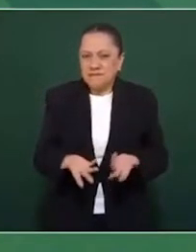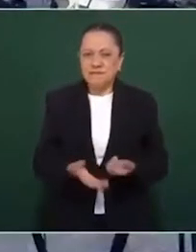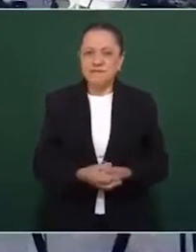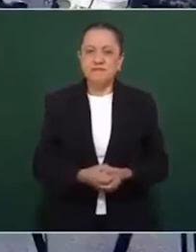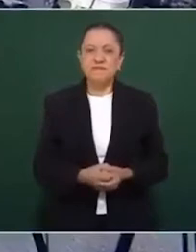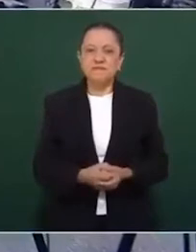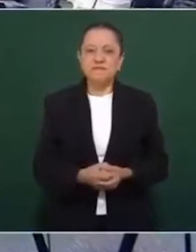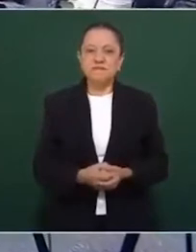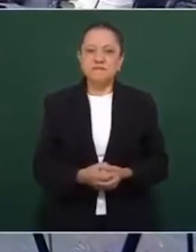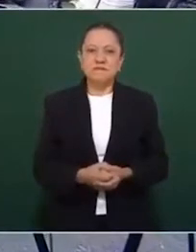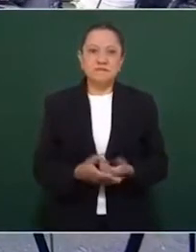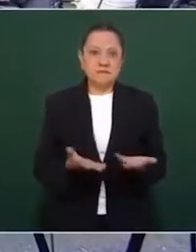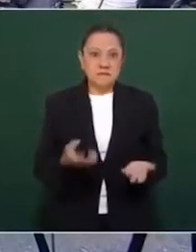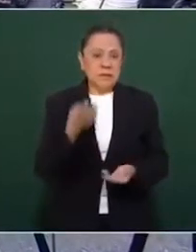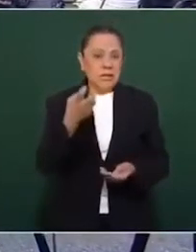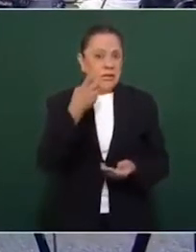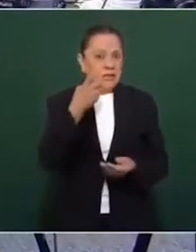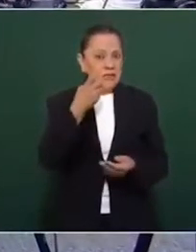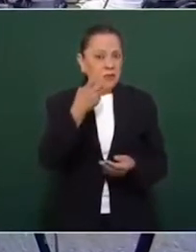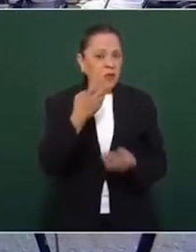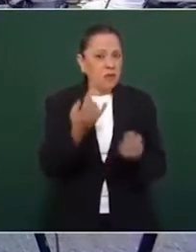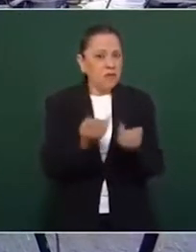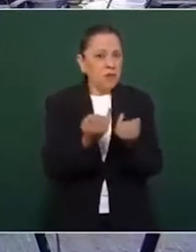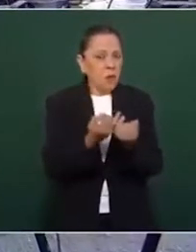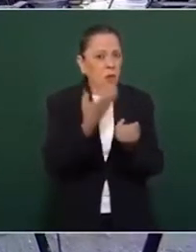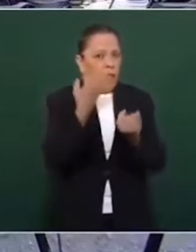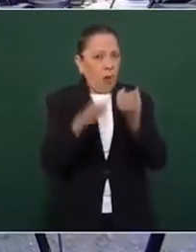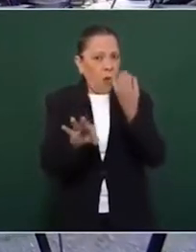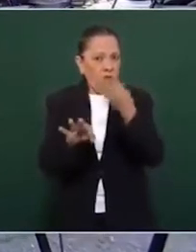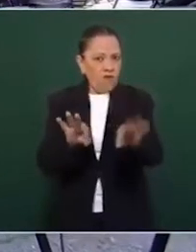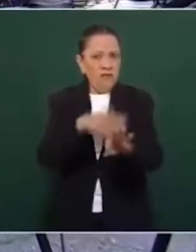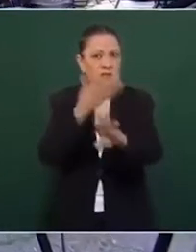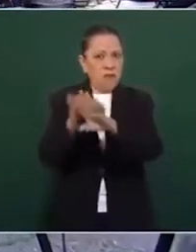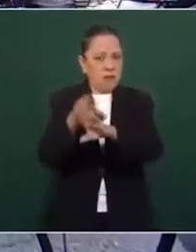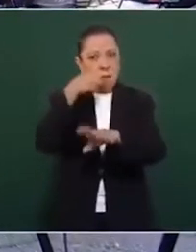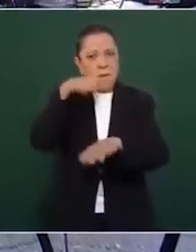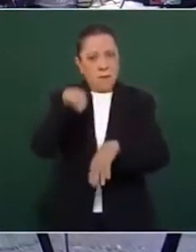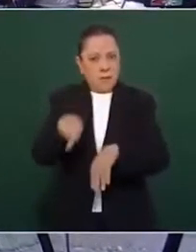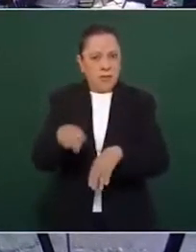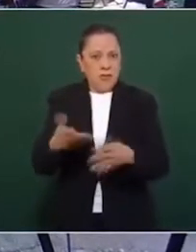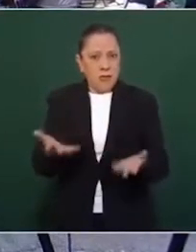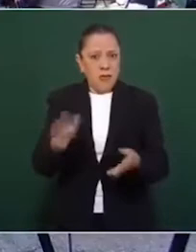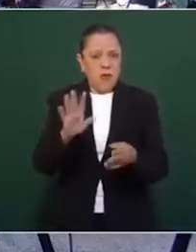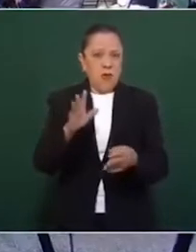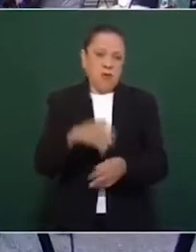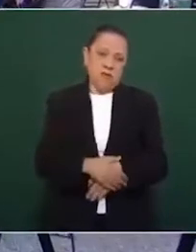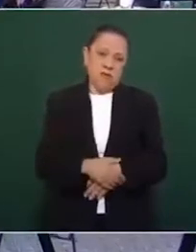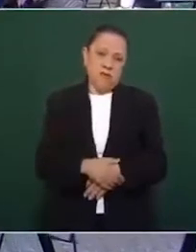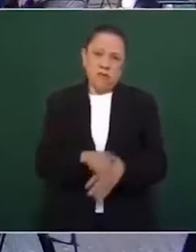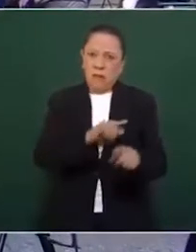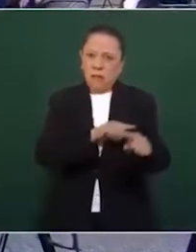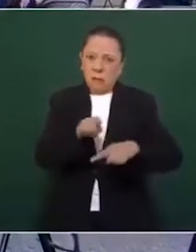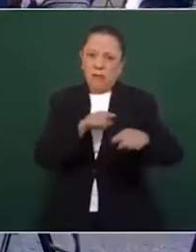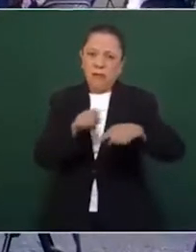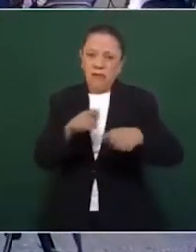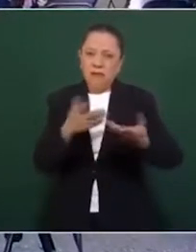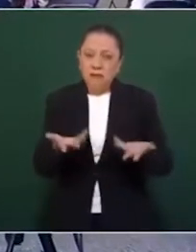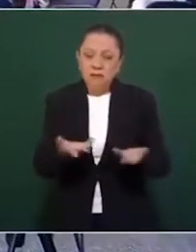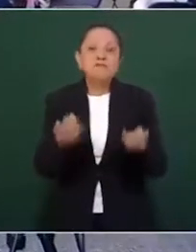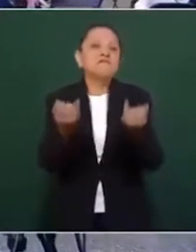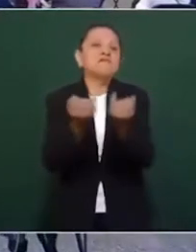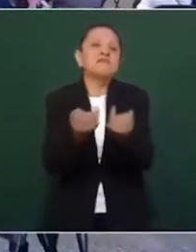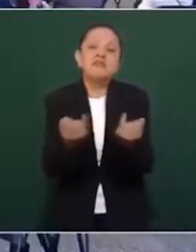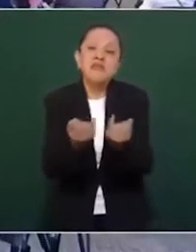Una ofensa al pueblo de México, pues eso mismo hicieron